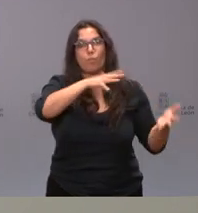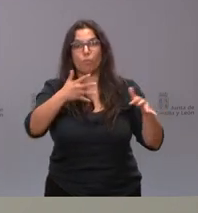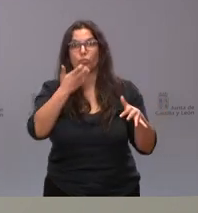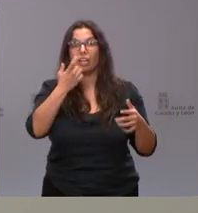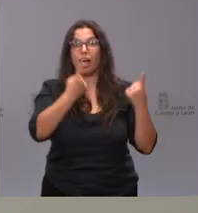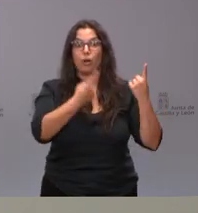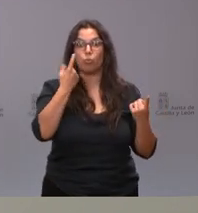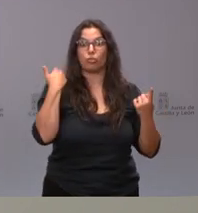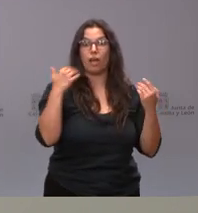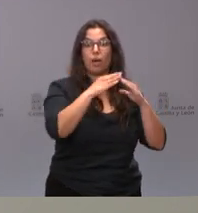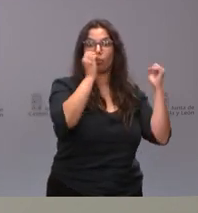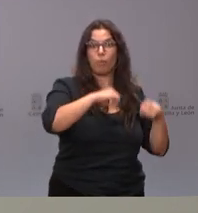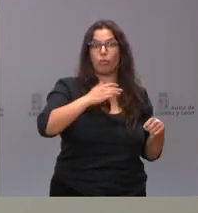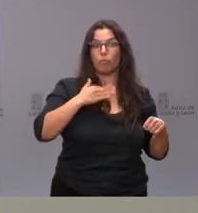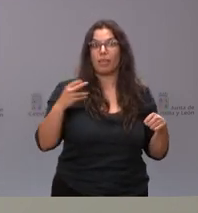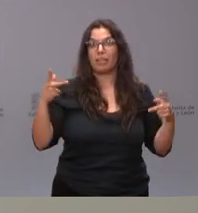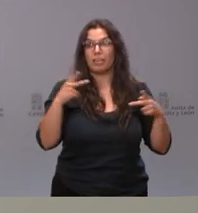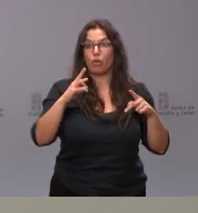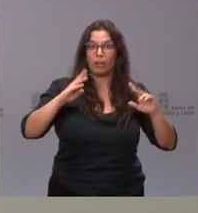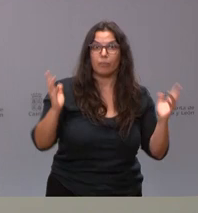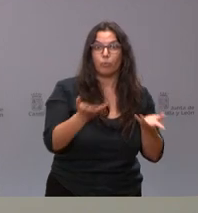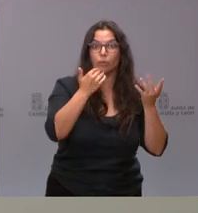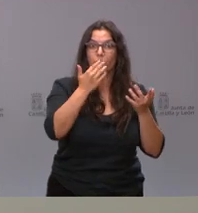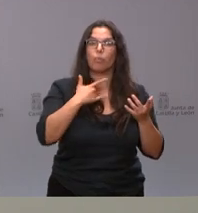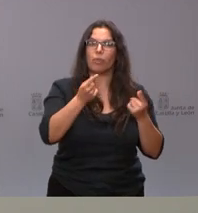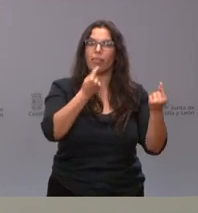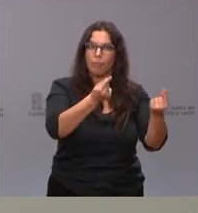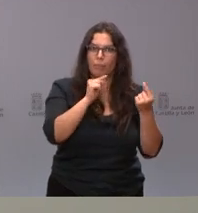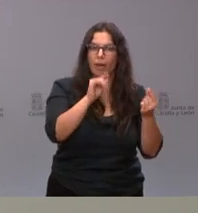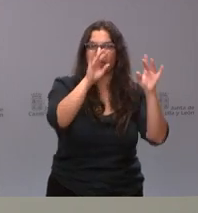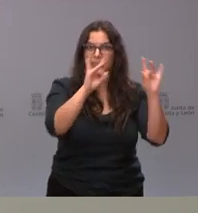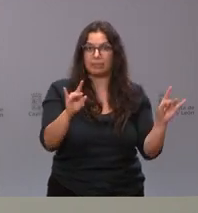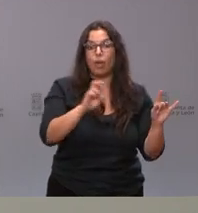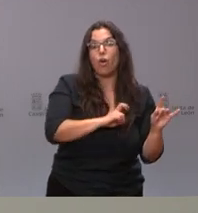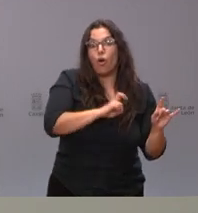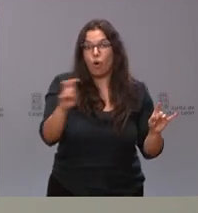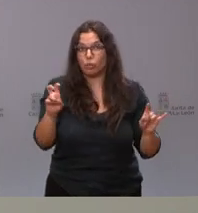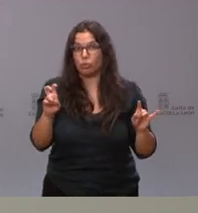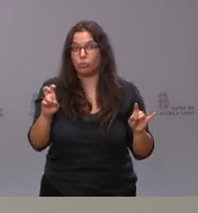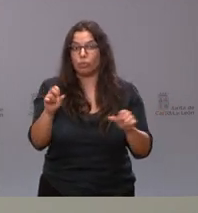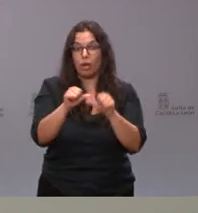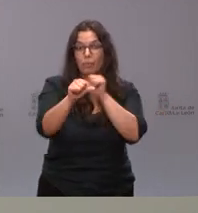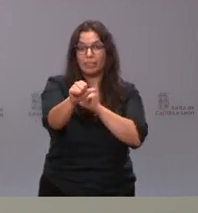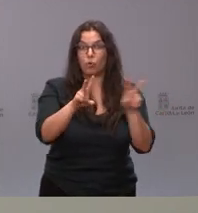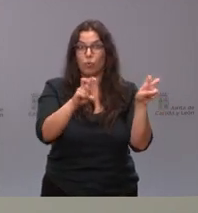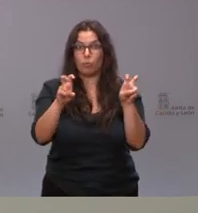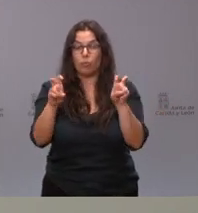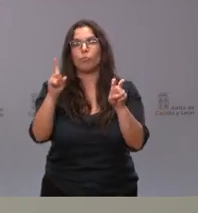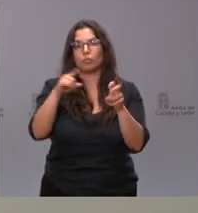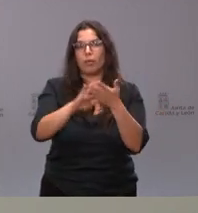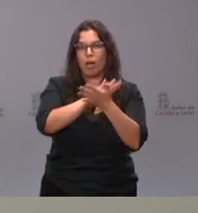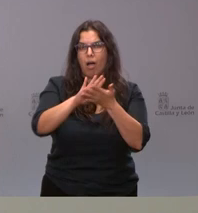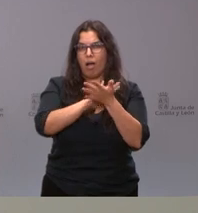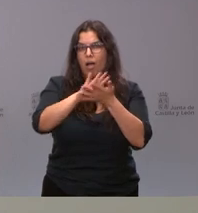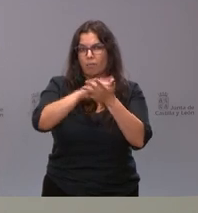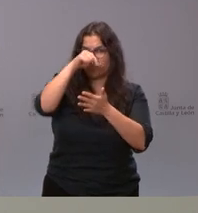pues a lo mejor hay alguna parte que requiere algún impulso, pues eso es lo que podemos debatir. Sobre aquellos otros que podremos abordar en los próximos tiempos, pues también hay mucho de lo